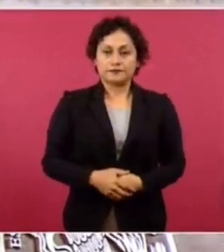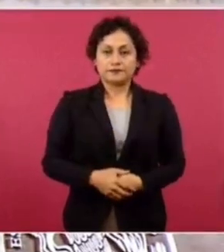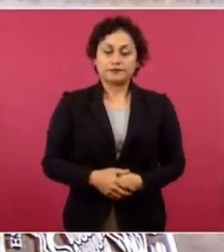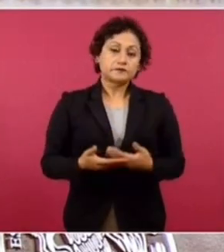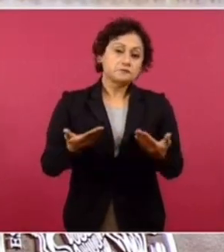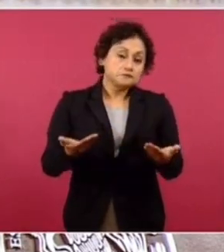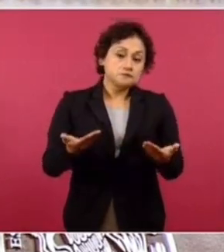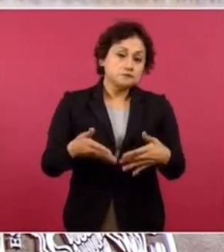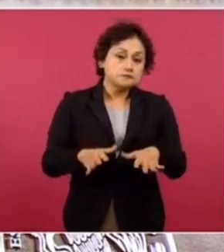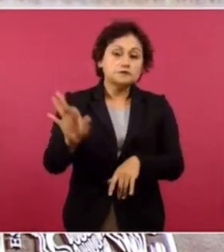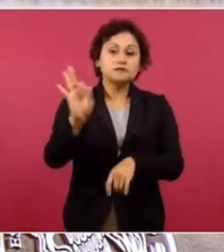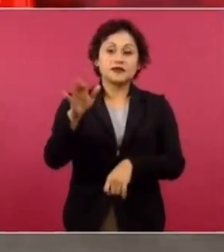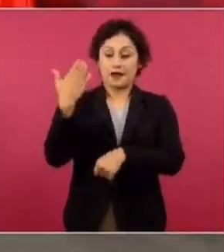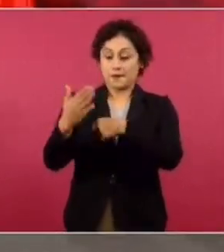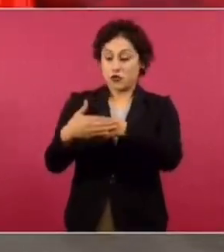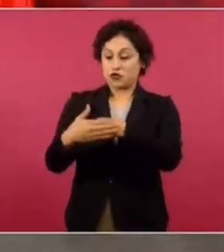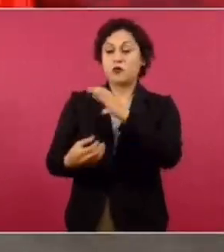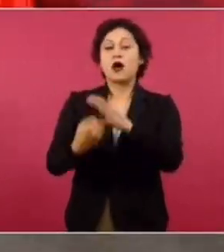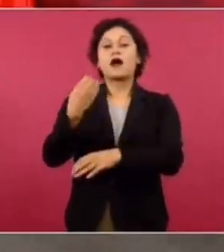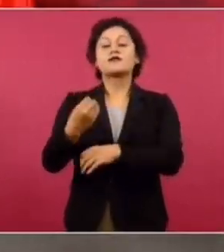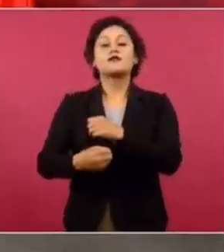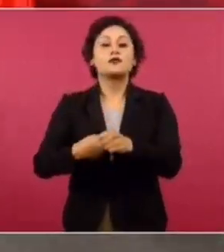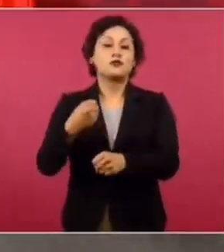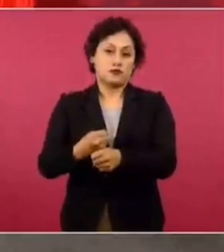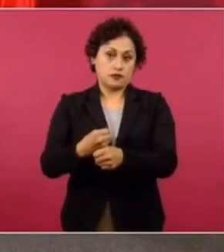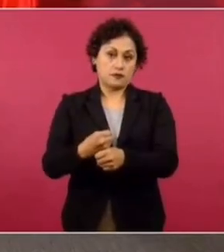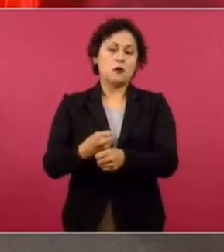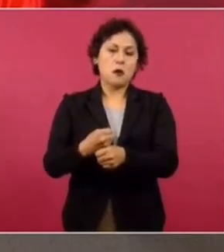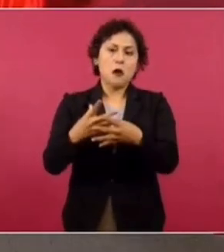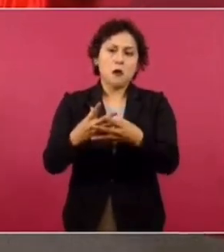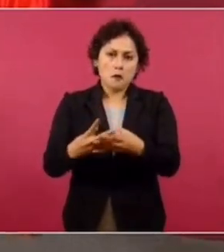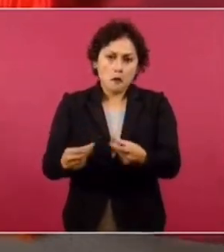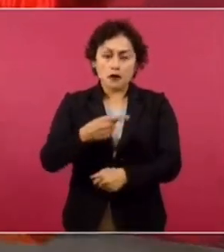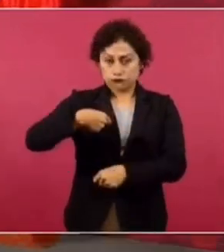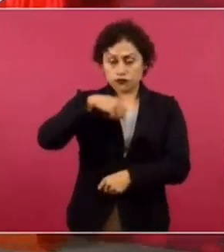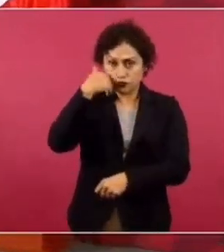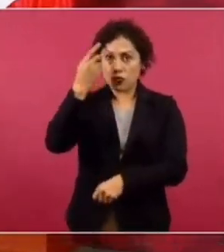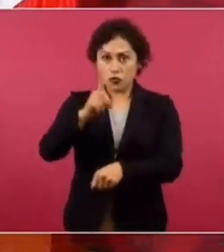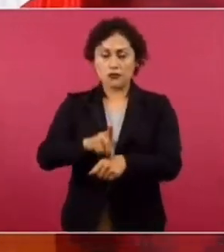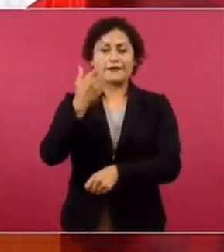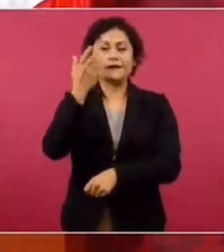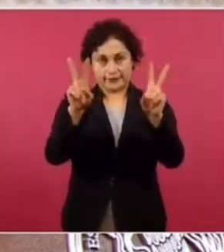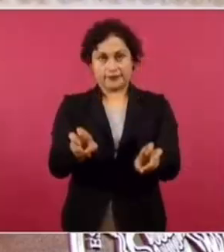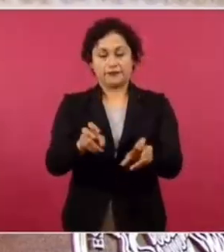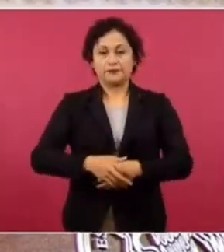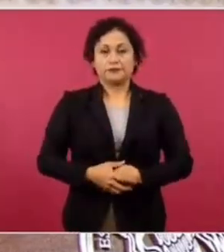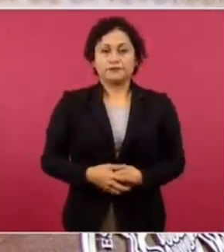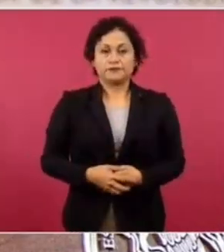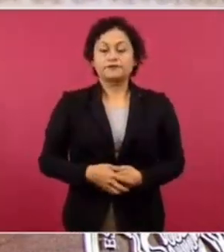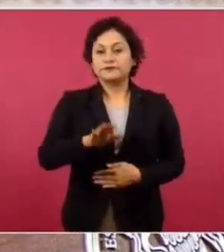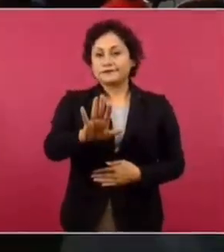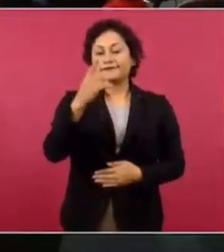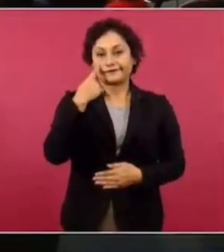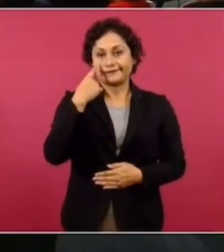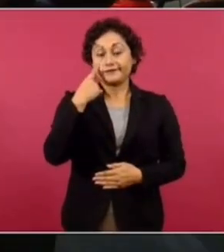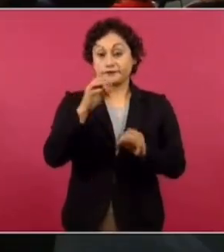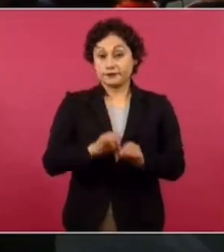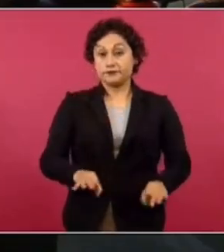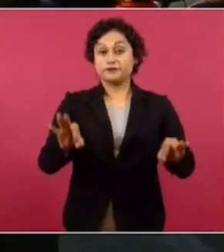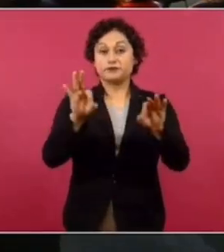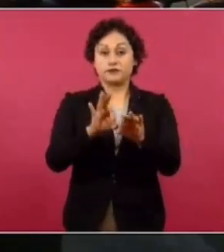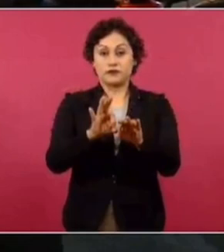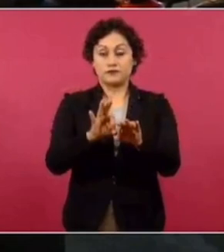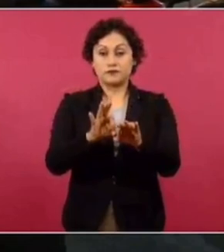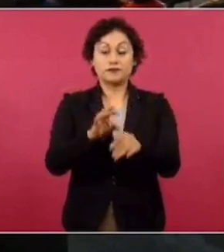A lo mejor entrando el año podemos resolverlo. Sí hay voluntad de hacerlo, pero queremos que sea mediante el diálogo. Es importante que se